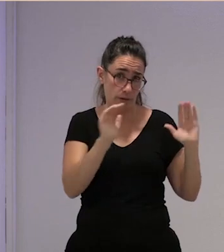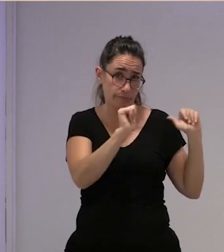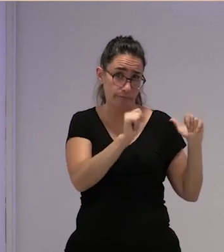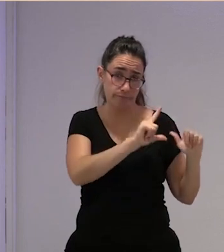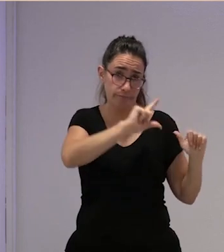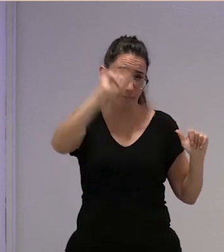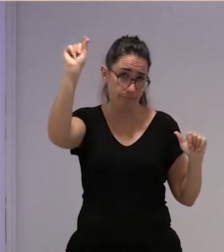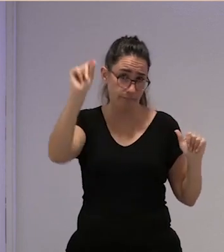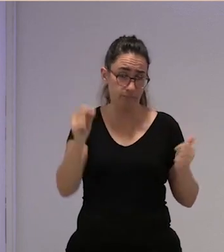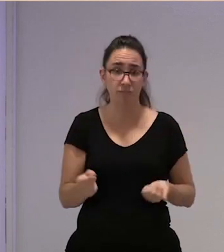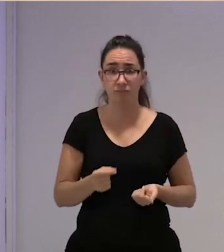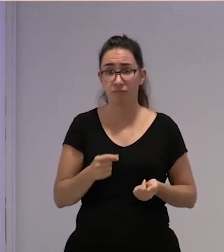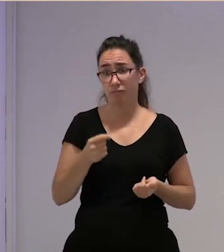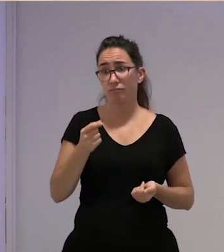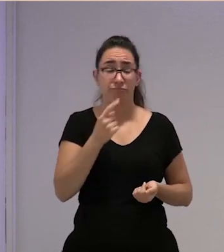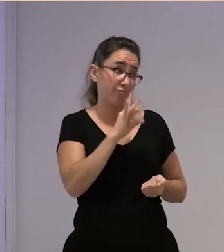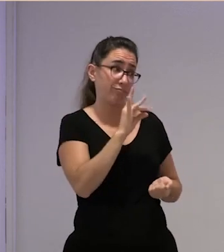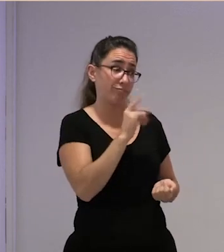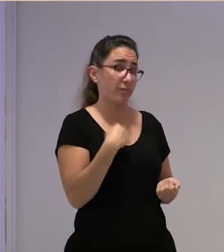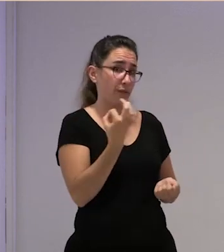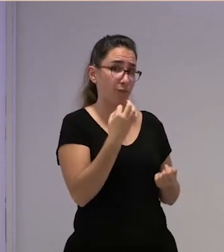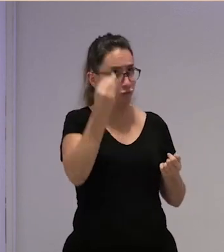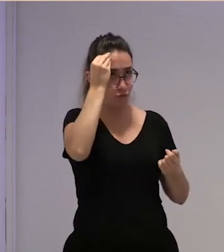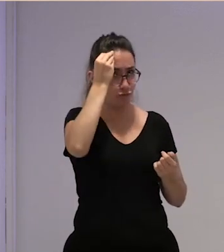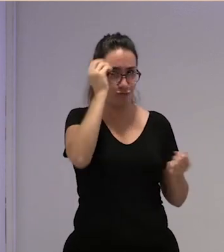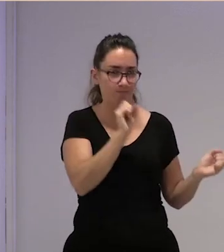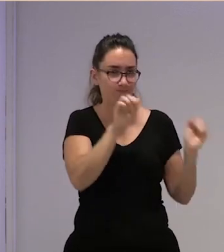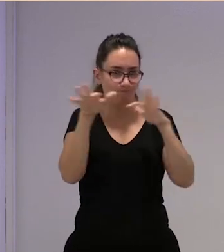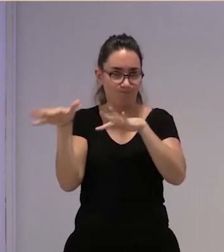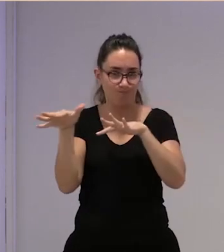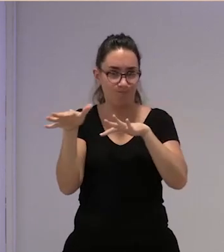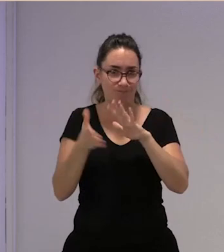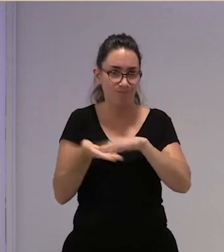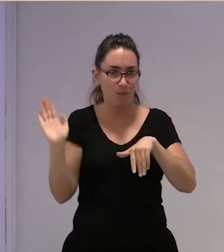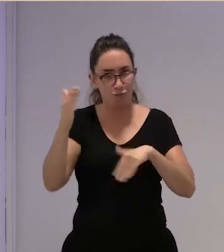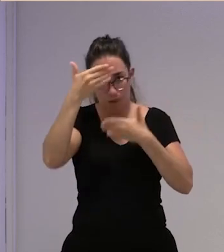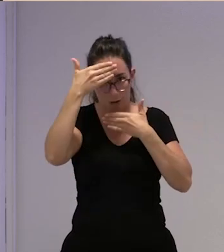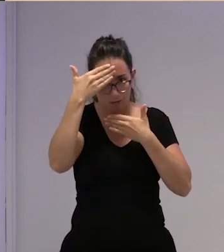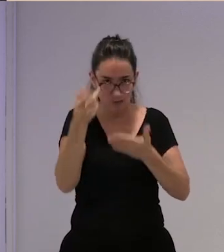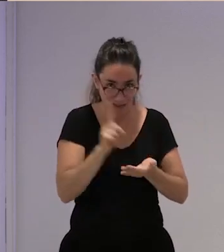vamos a tener que fugar una fuga para Marruecos para atrás ¿no? para Marruecos